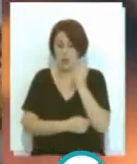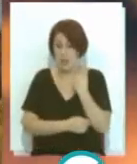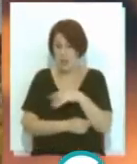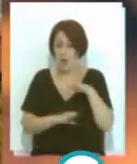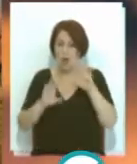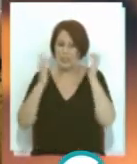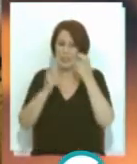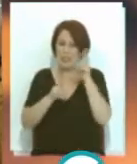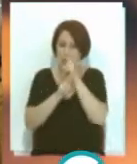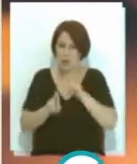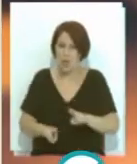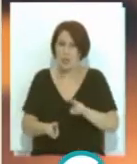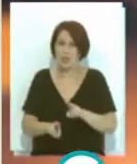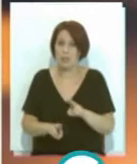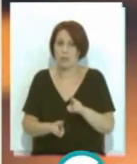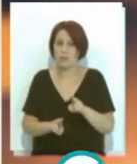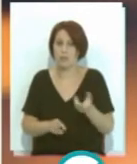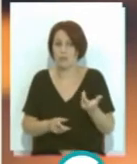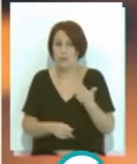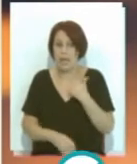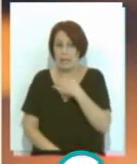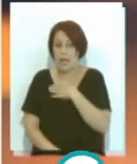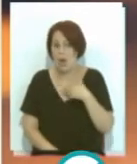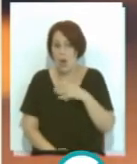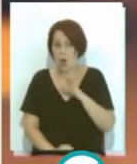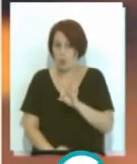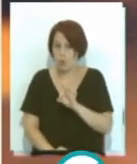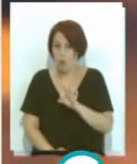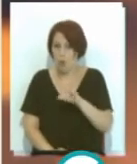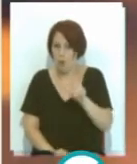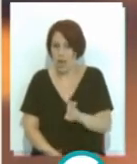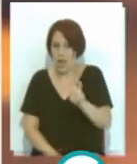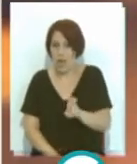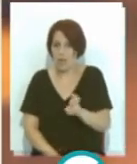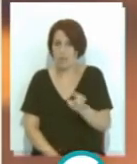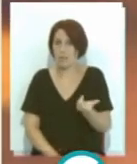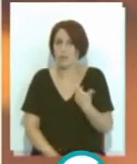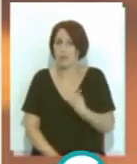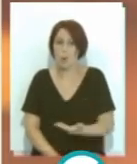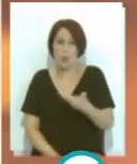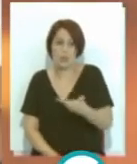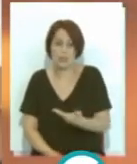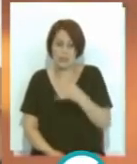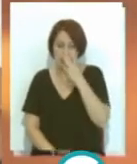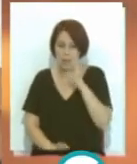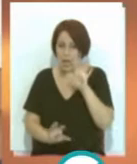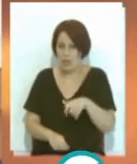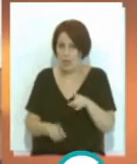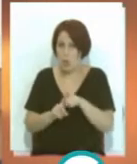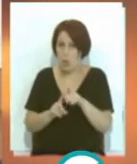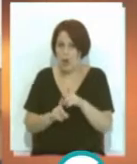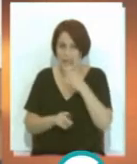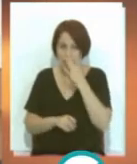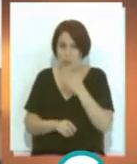internacional que de alguna forma quiere precisamente poner en valor la importancia que tiene el Carnaval de Cádiz como uno de los